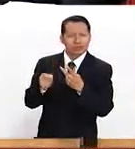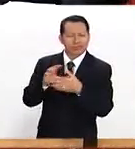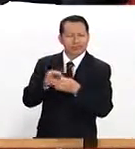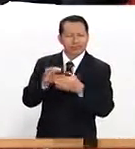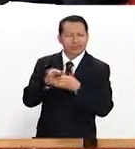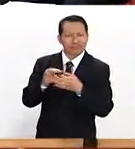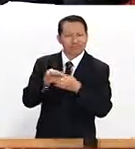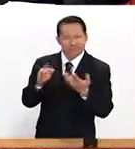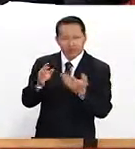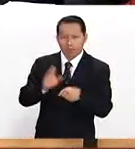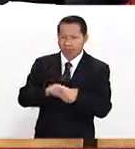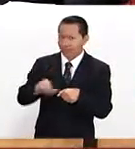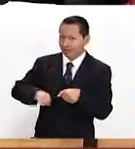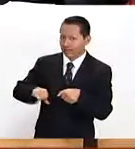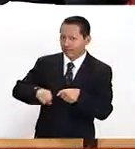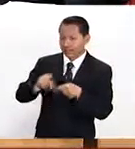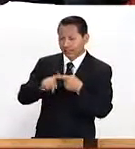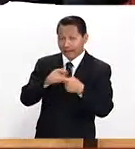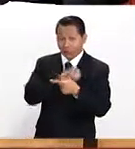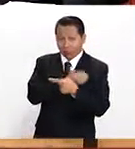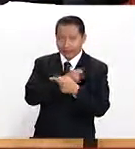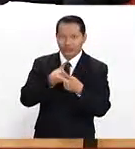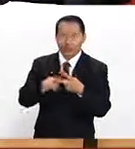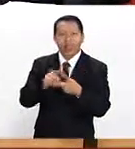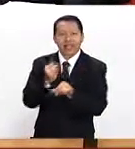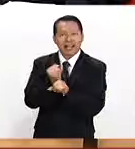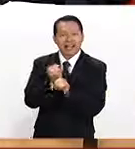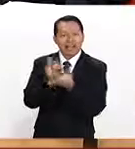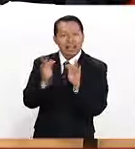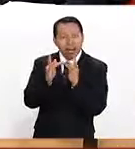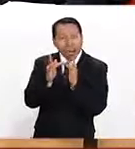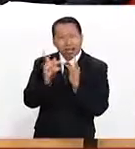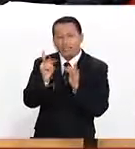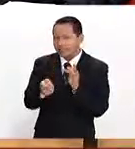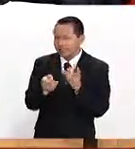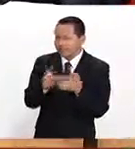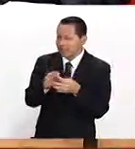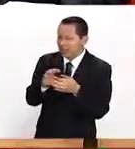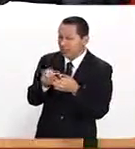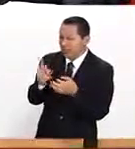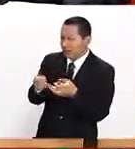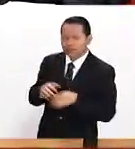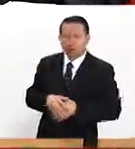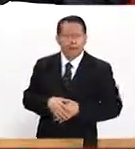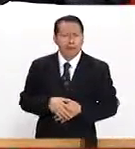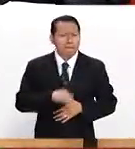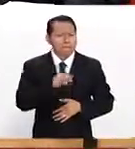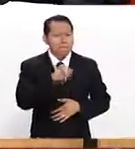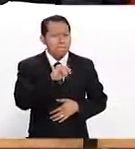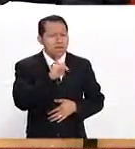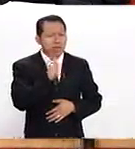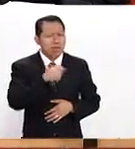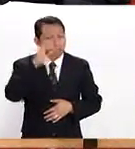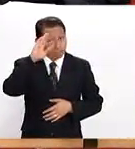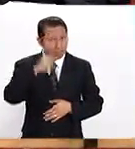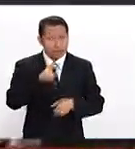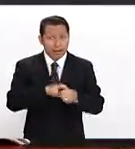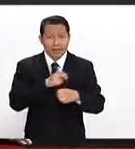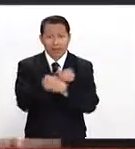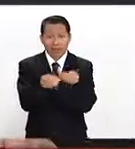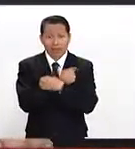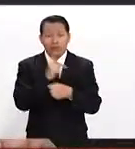interés mayúsculo, educación y en línea. Platíquenos, ¿qué características tiene? Pues mira, la maestría en educación